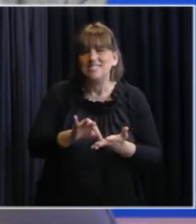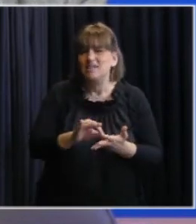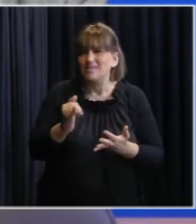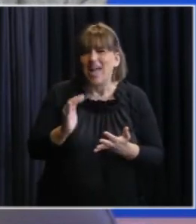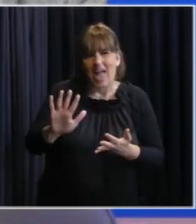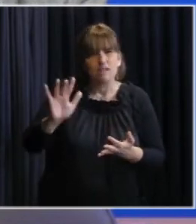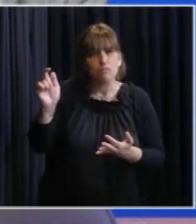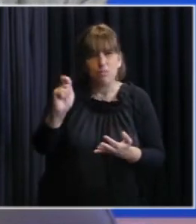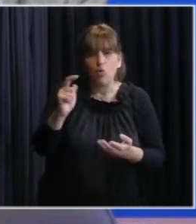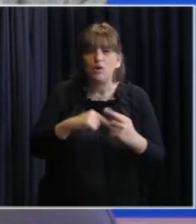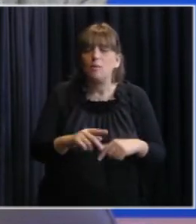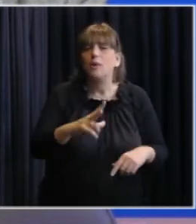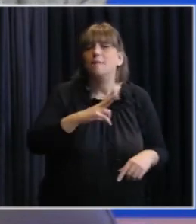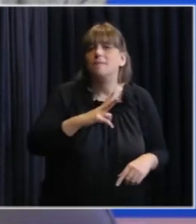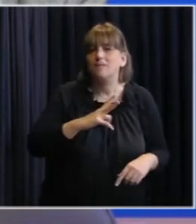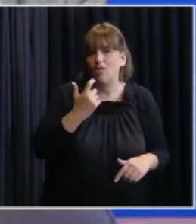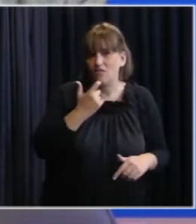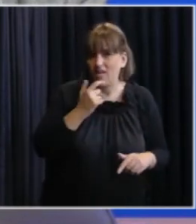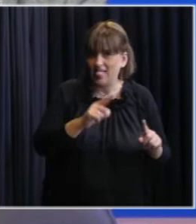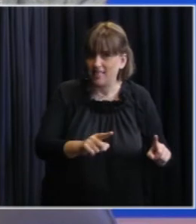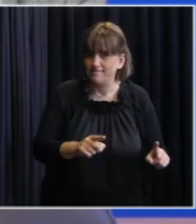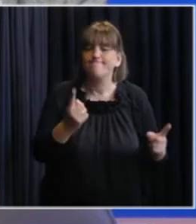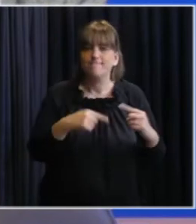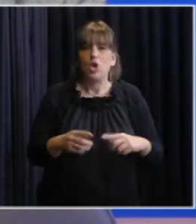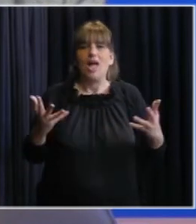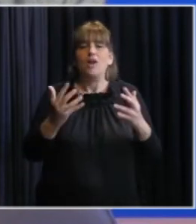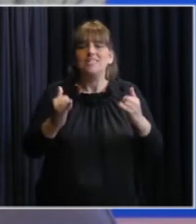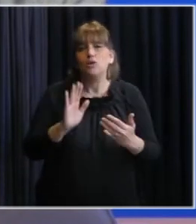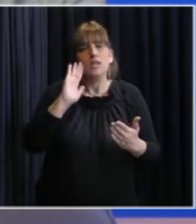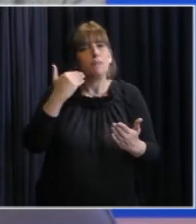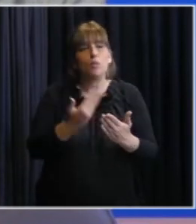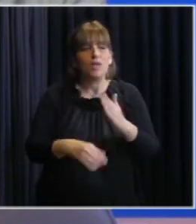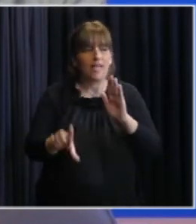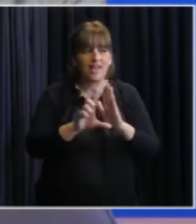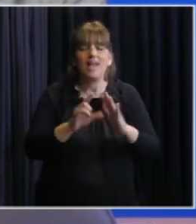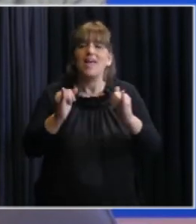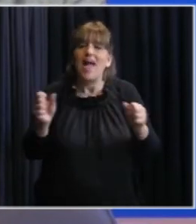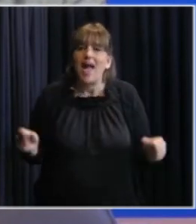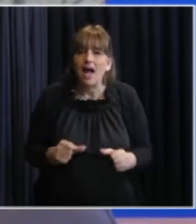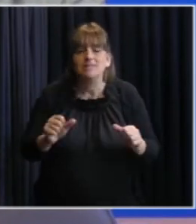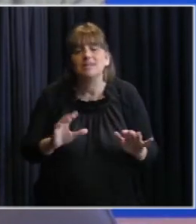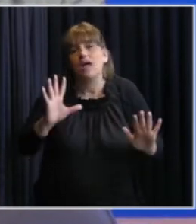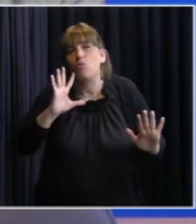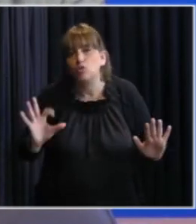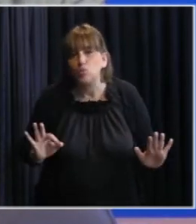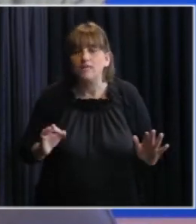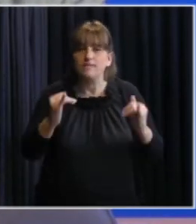público los privados no lo tenían y a través de este proyecto de ley se genera esta posibilidad